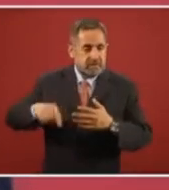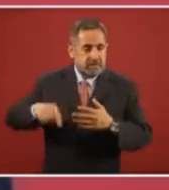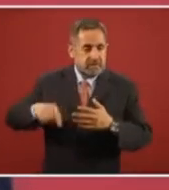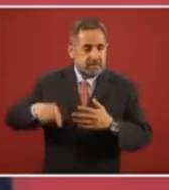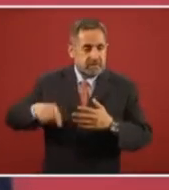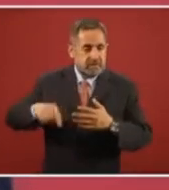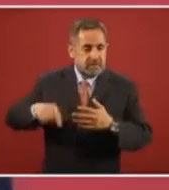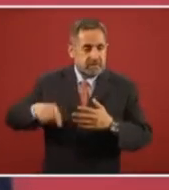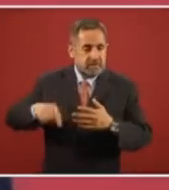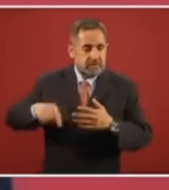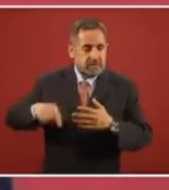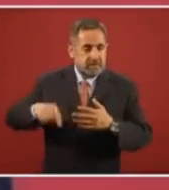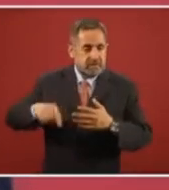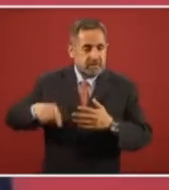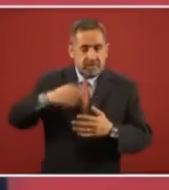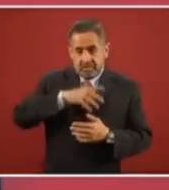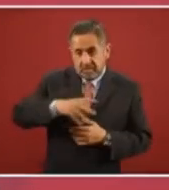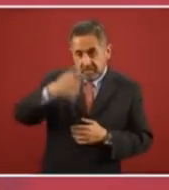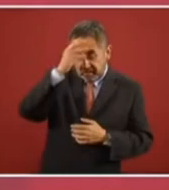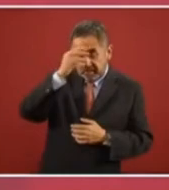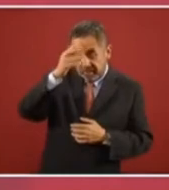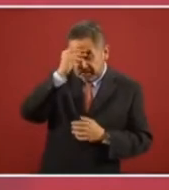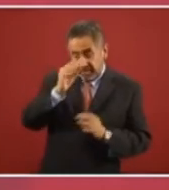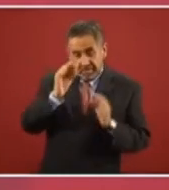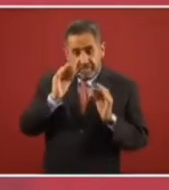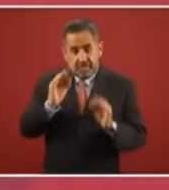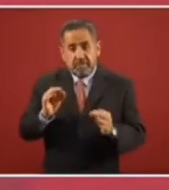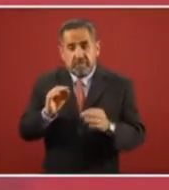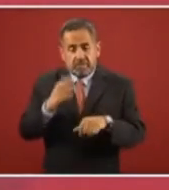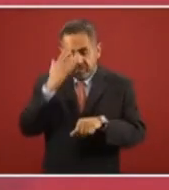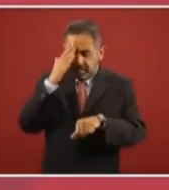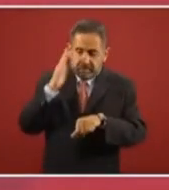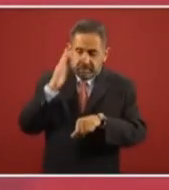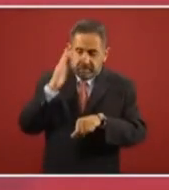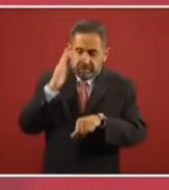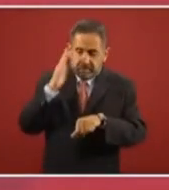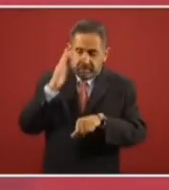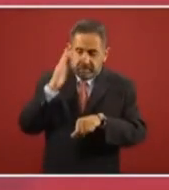memoria